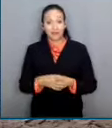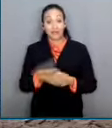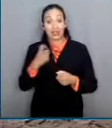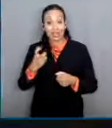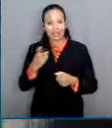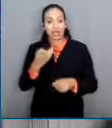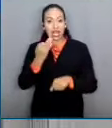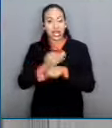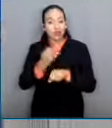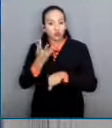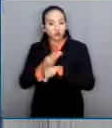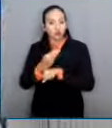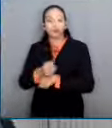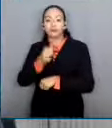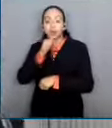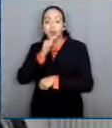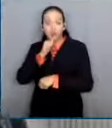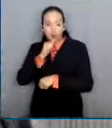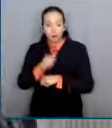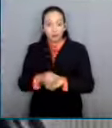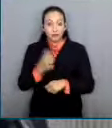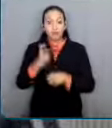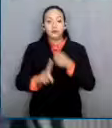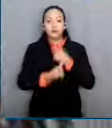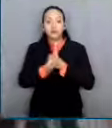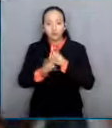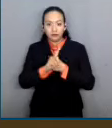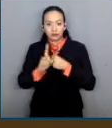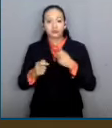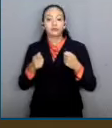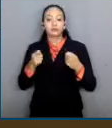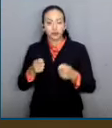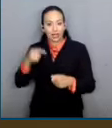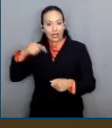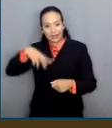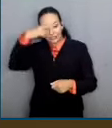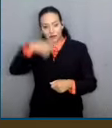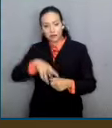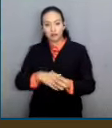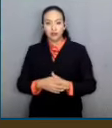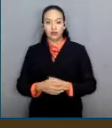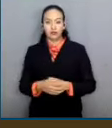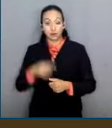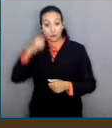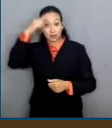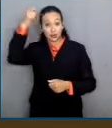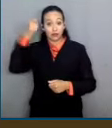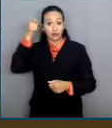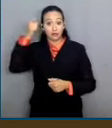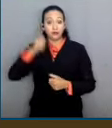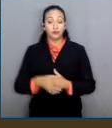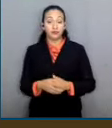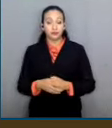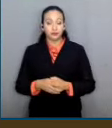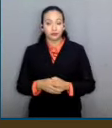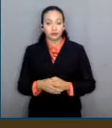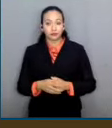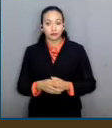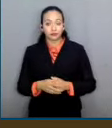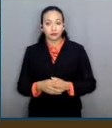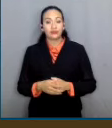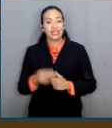la gravedad del problema de pensiones en el país. Tendríamos que comenzar a atacar el problema y acumular recursos